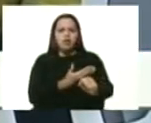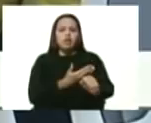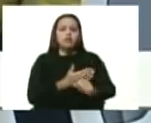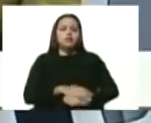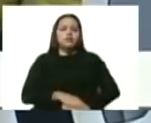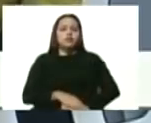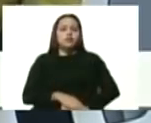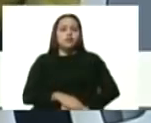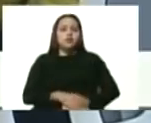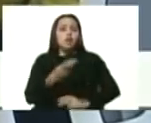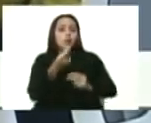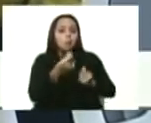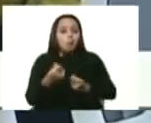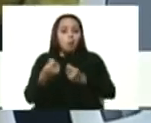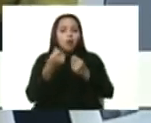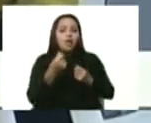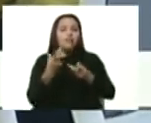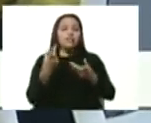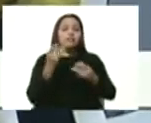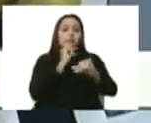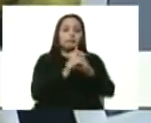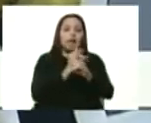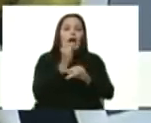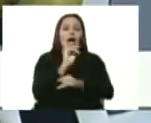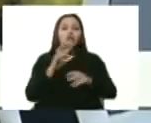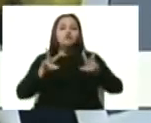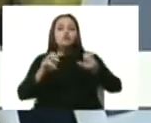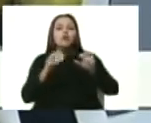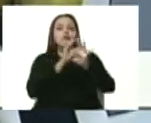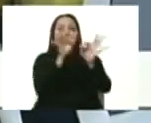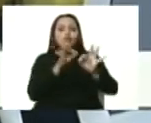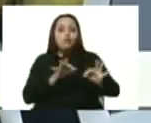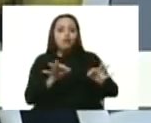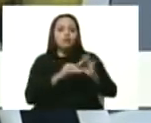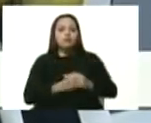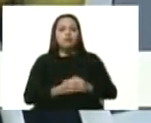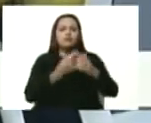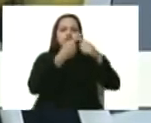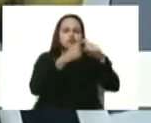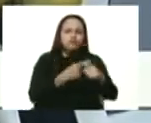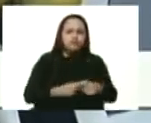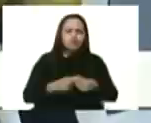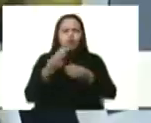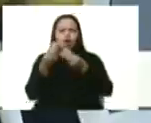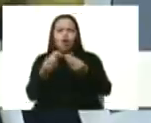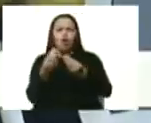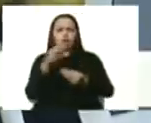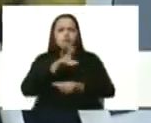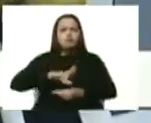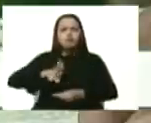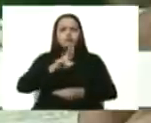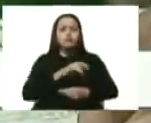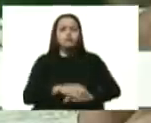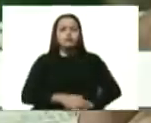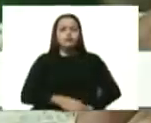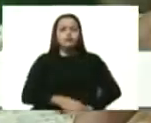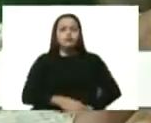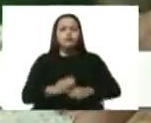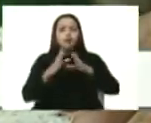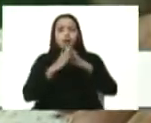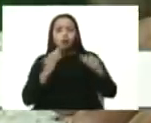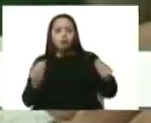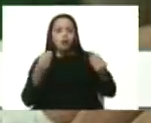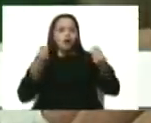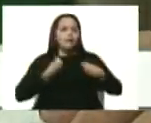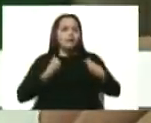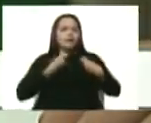digital. Se hizo una nueva expresión del Bolívar para el cálculo, el cómputo, en todos los sectores de la